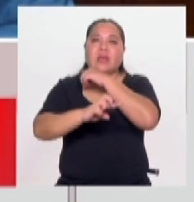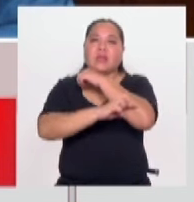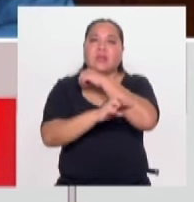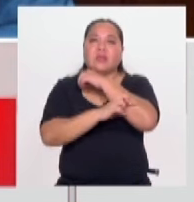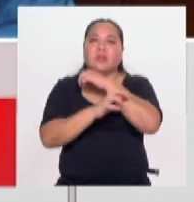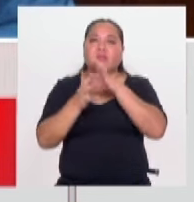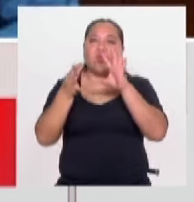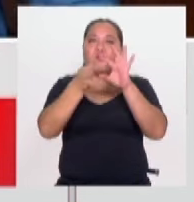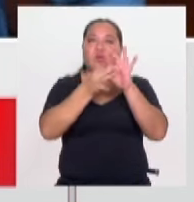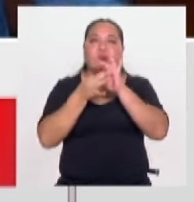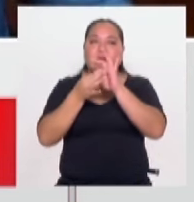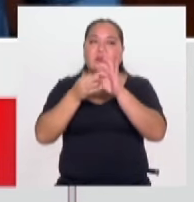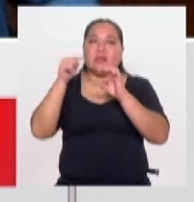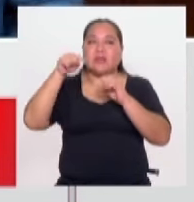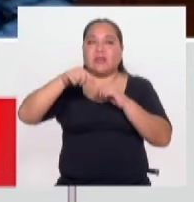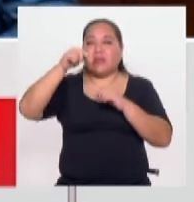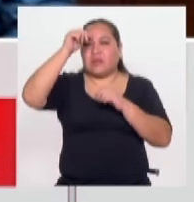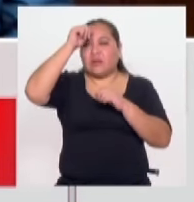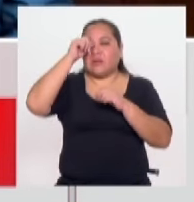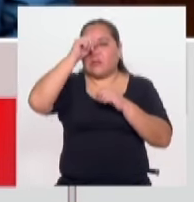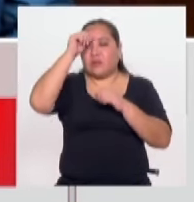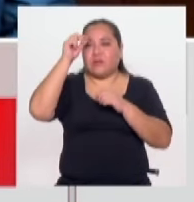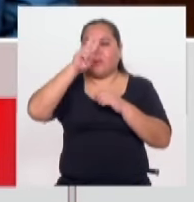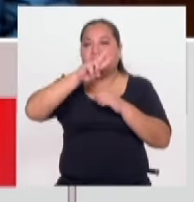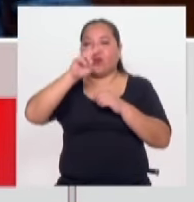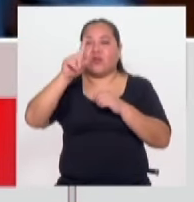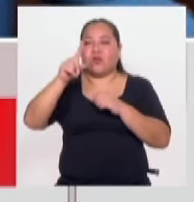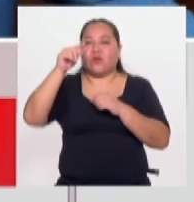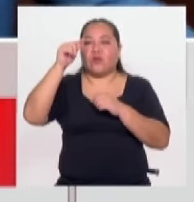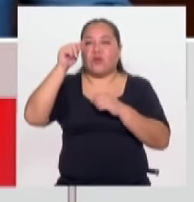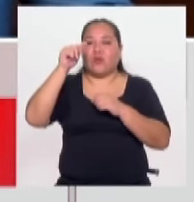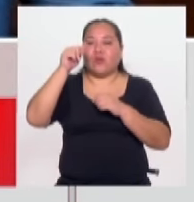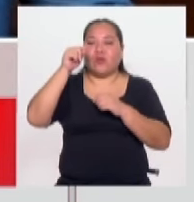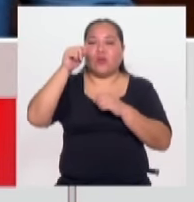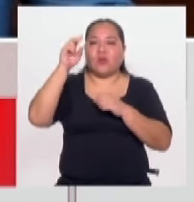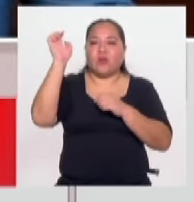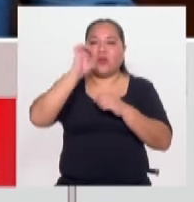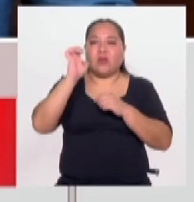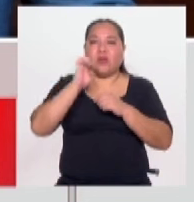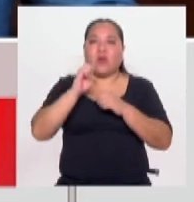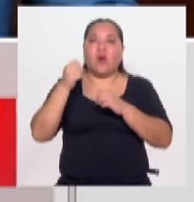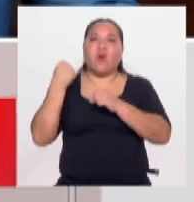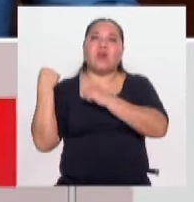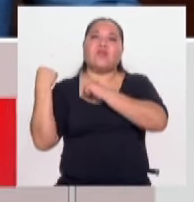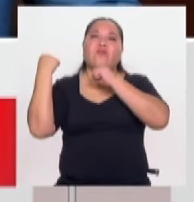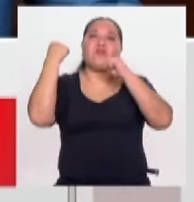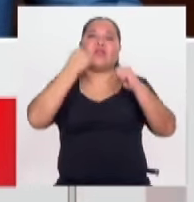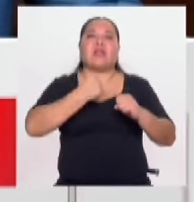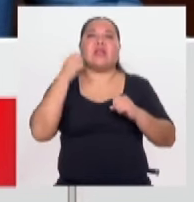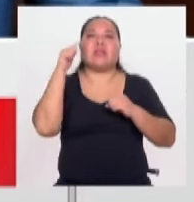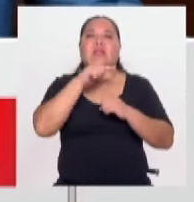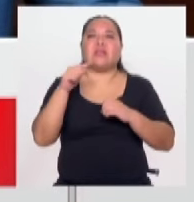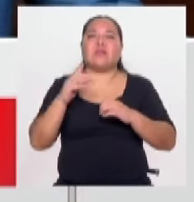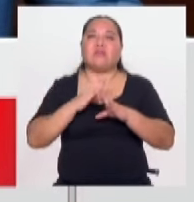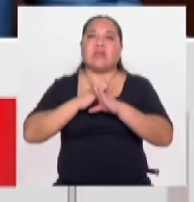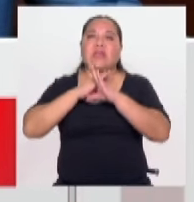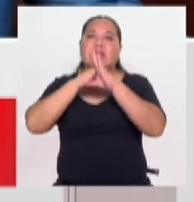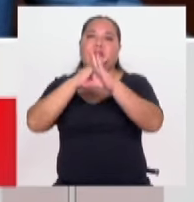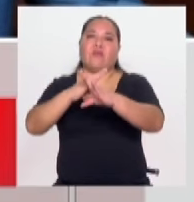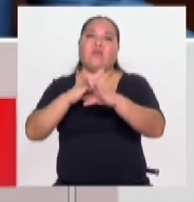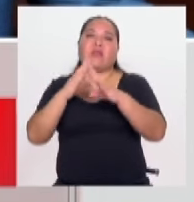reunión el 21 de enero. Sin embargo, también consultarle cuáles son las fortalezas que posee el Perú para hacer frente a la criminalidad.